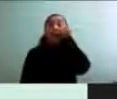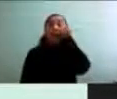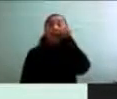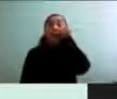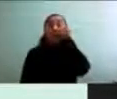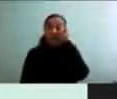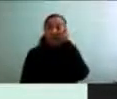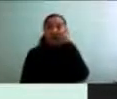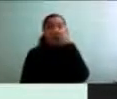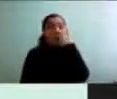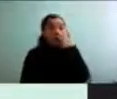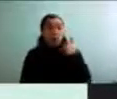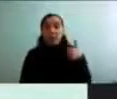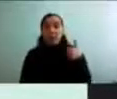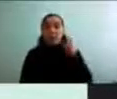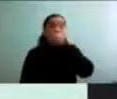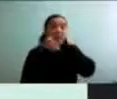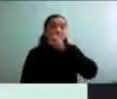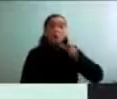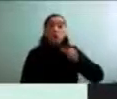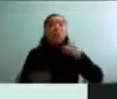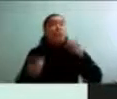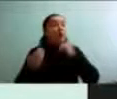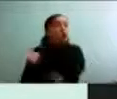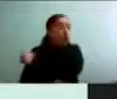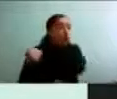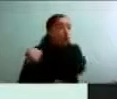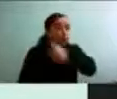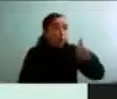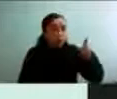es para todos, en las personas mayores.